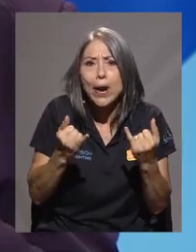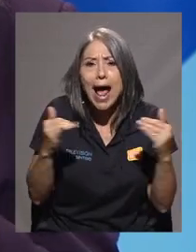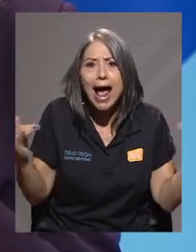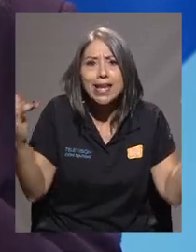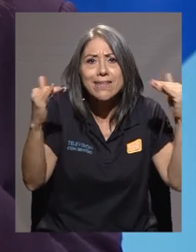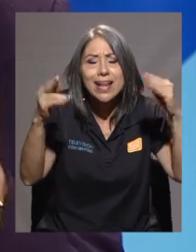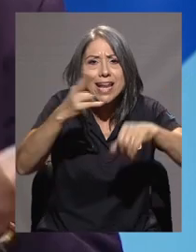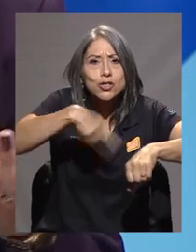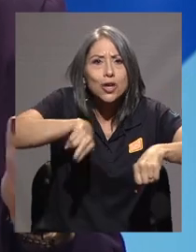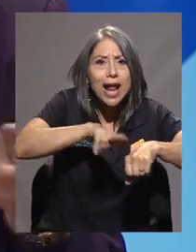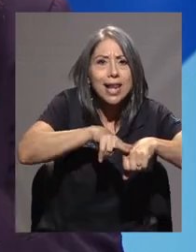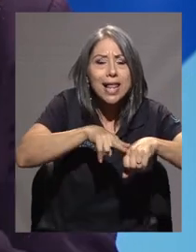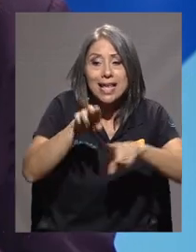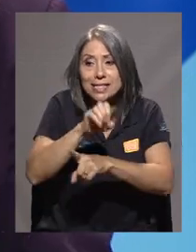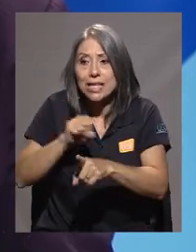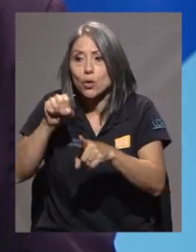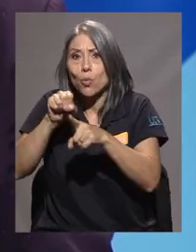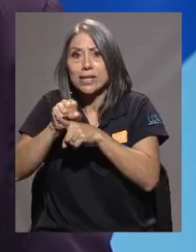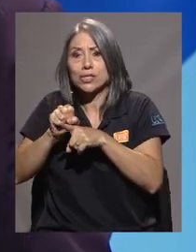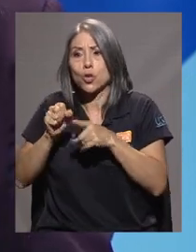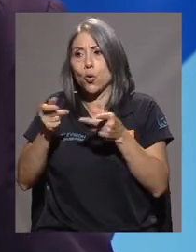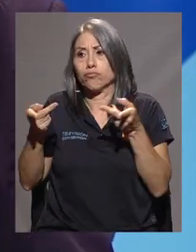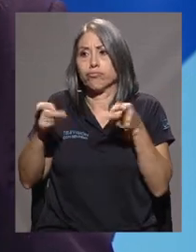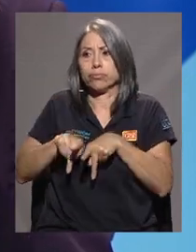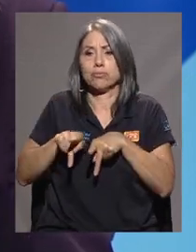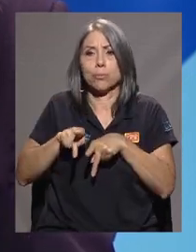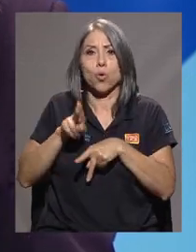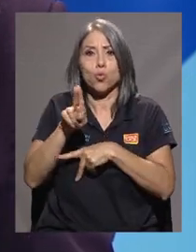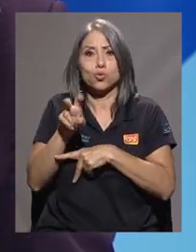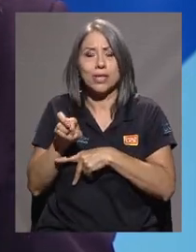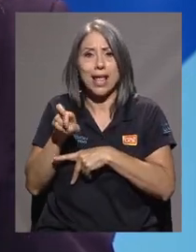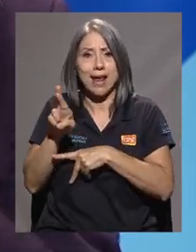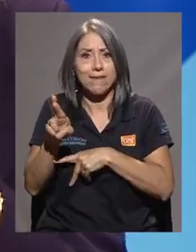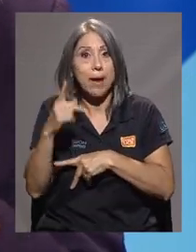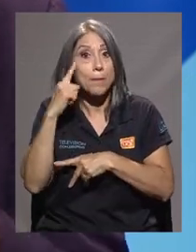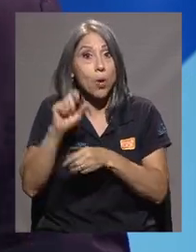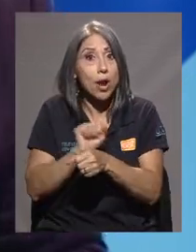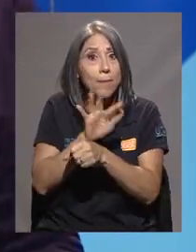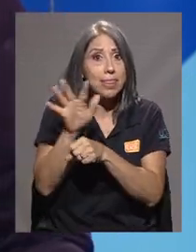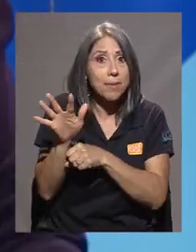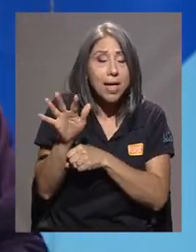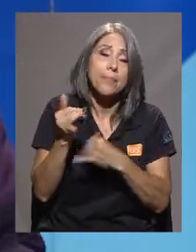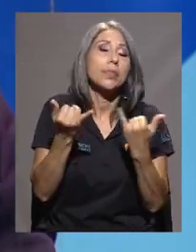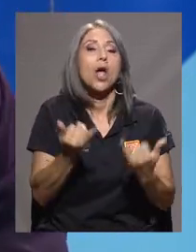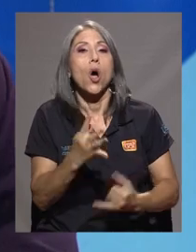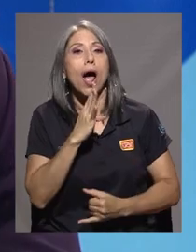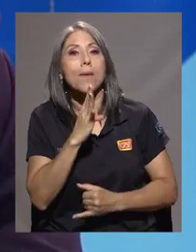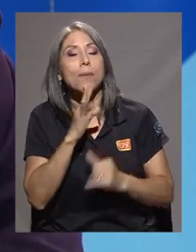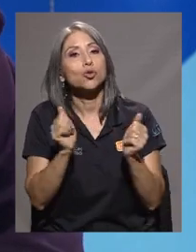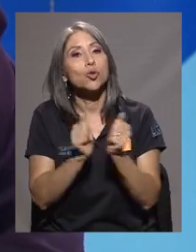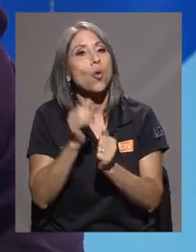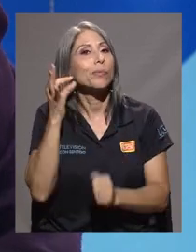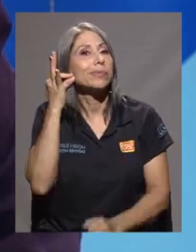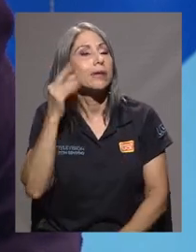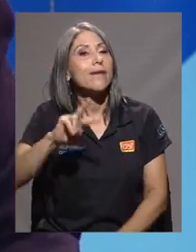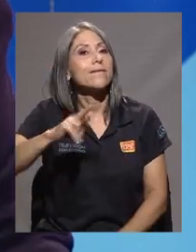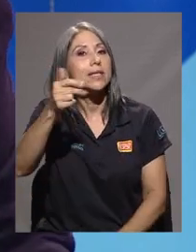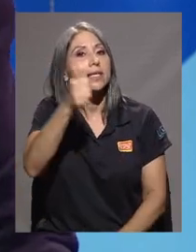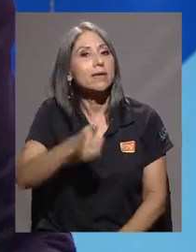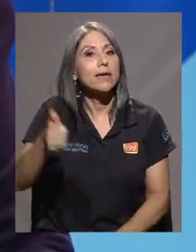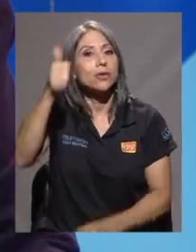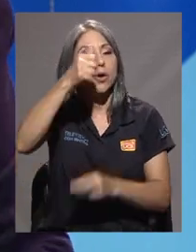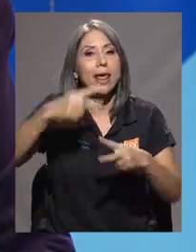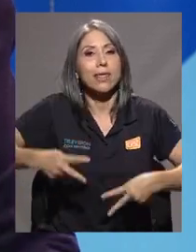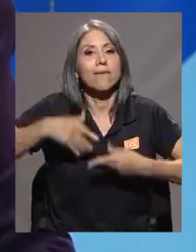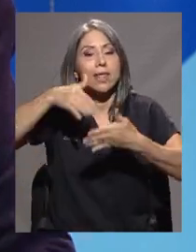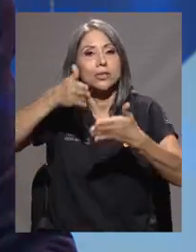institucional que continúa mediado por la pandemia del COVID-19? Al respecto, conversamos hoy con la Vicerrectora de Vida